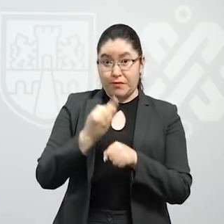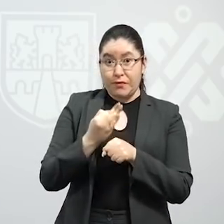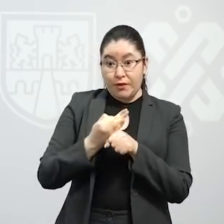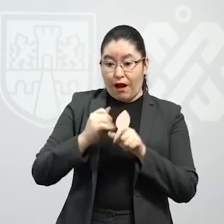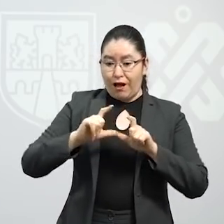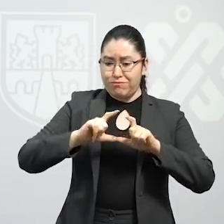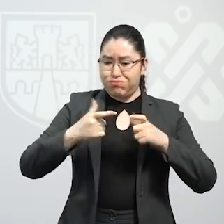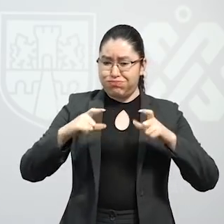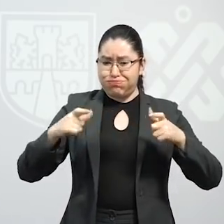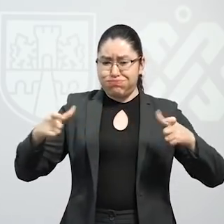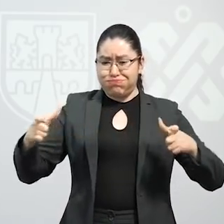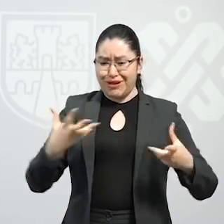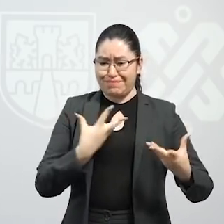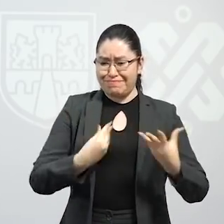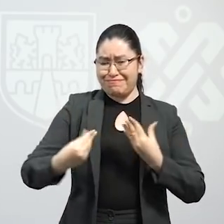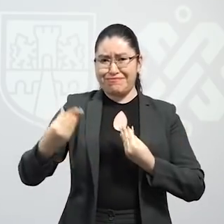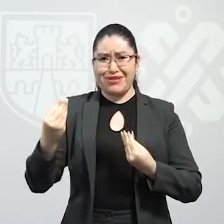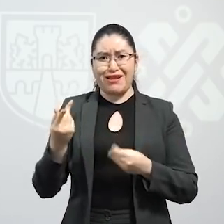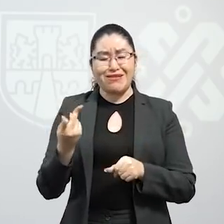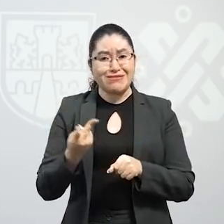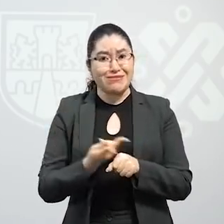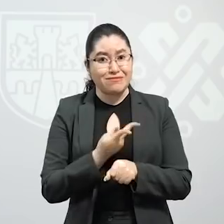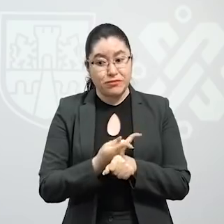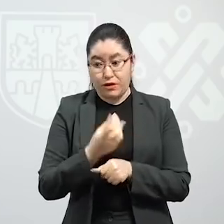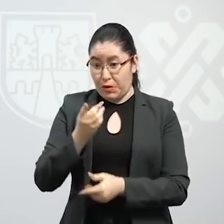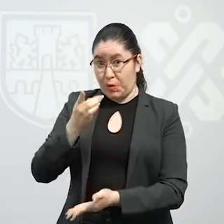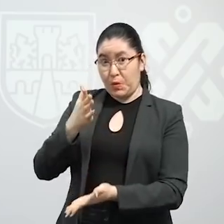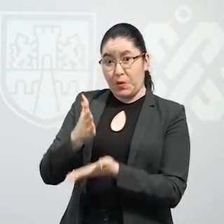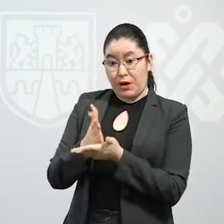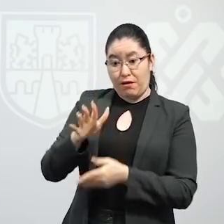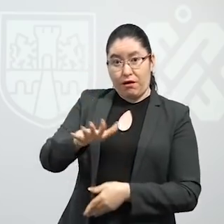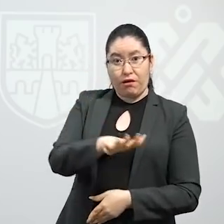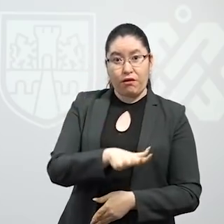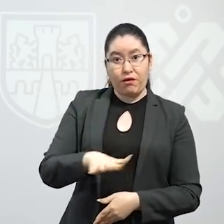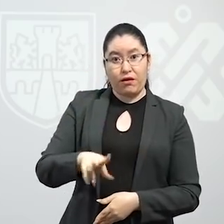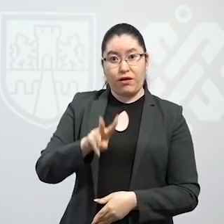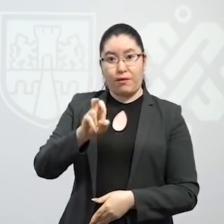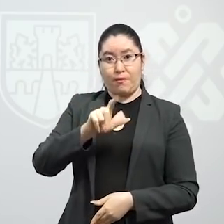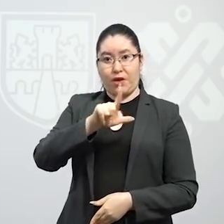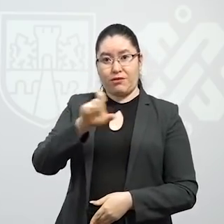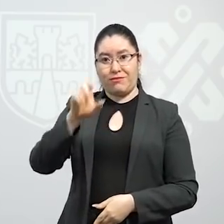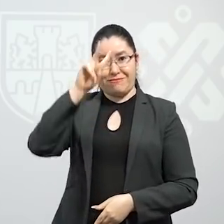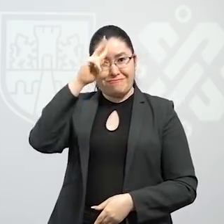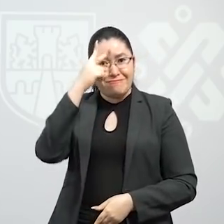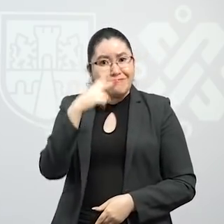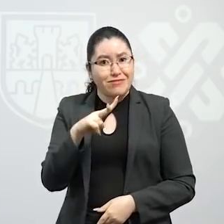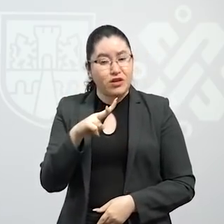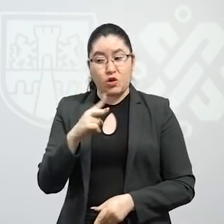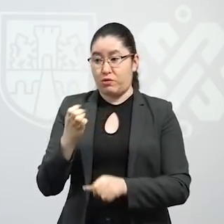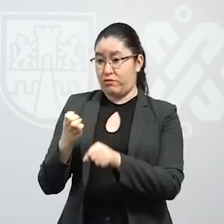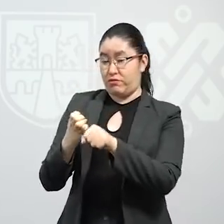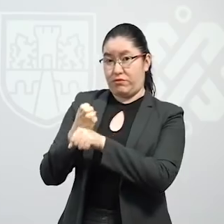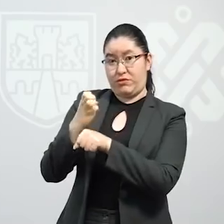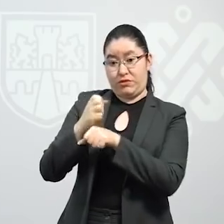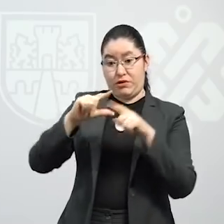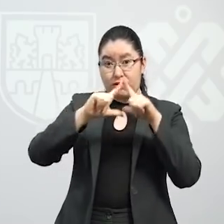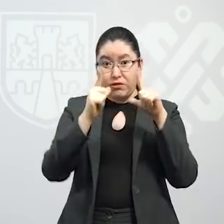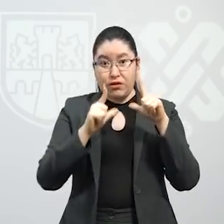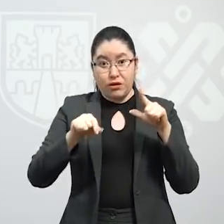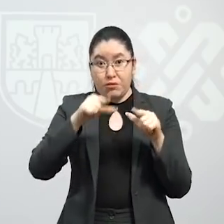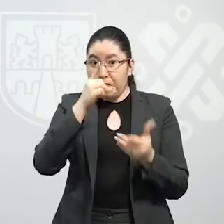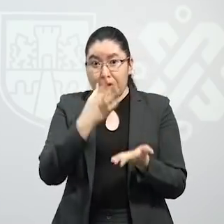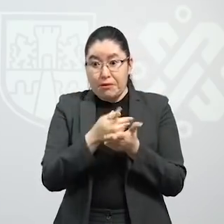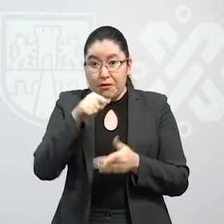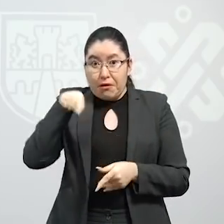incremento, hay que decirlo, no solo está ocurriendo en la zona metropolitana del Valle de México y otros estados de la